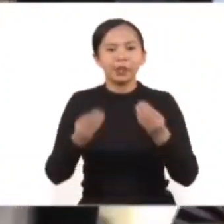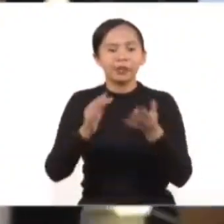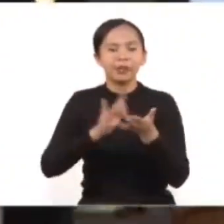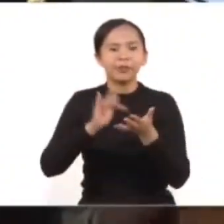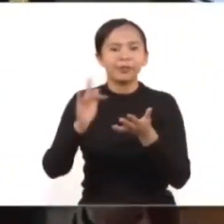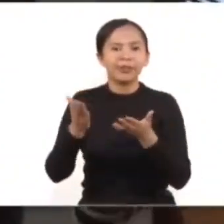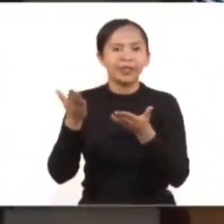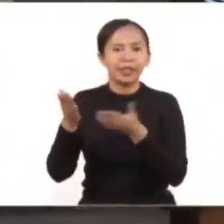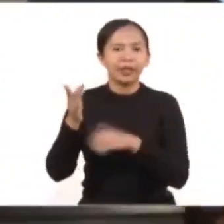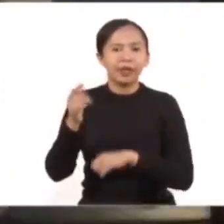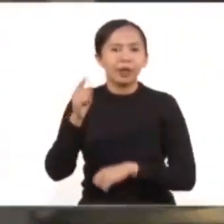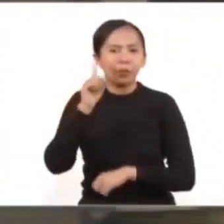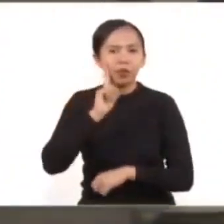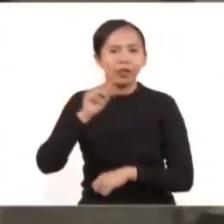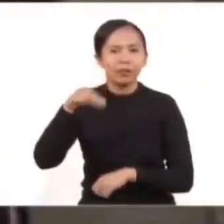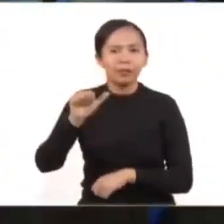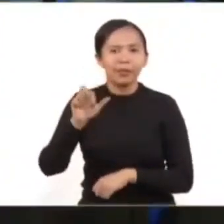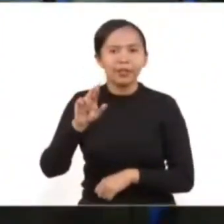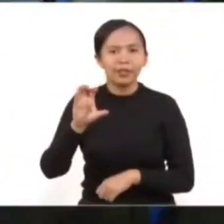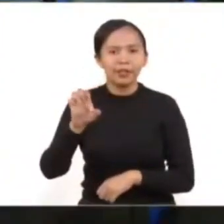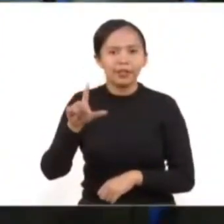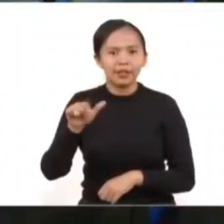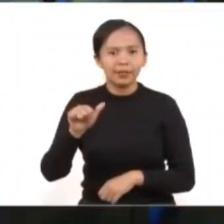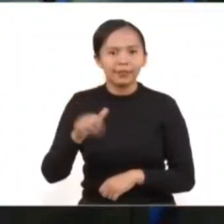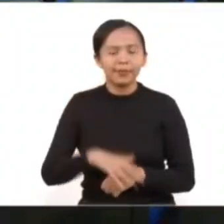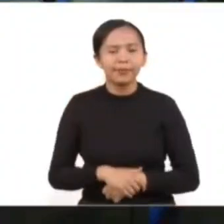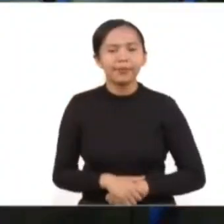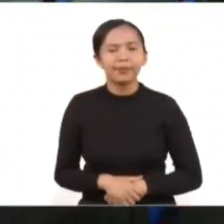Agradecemos las palabras de la maestra Marcela Figueroa.